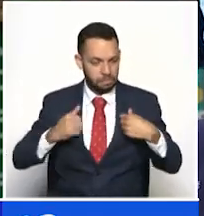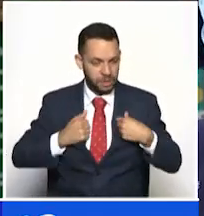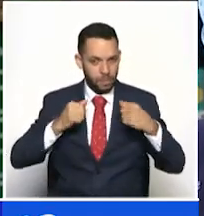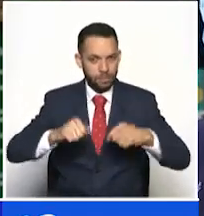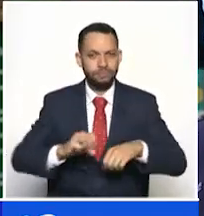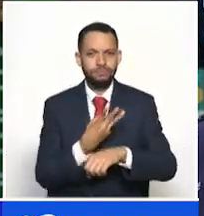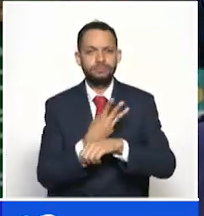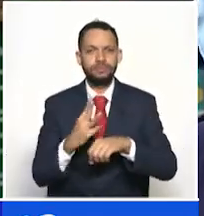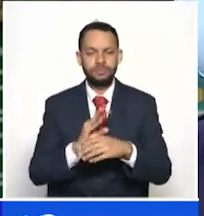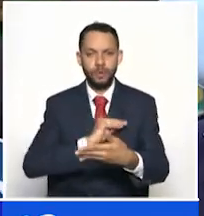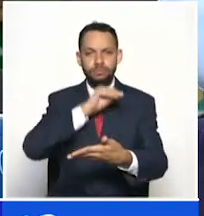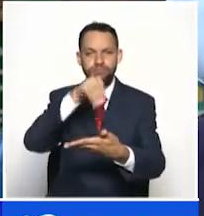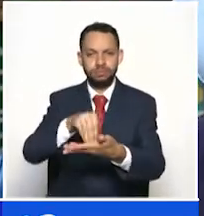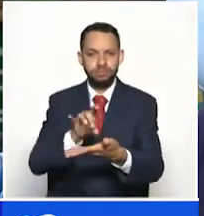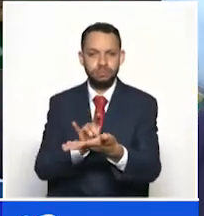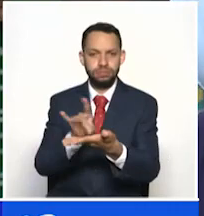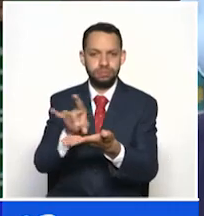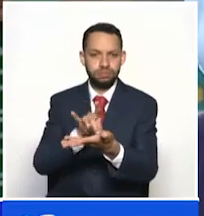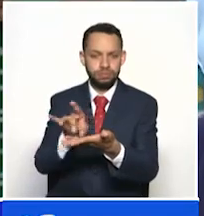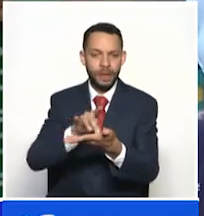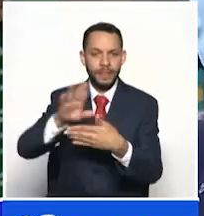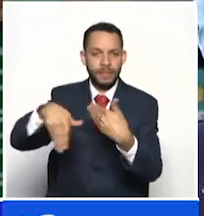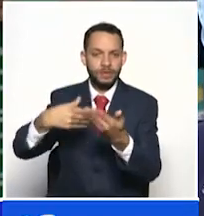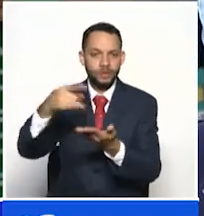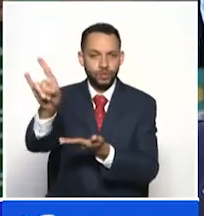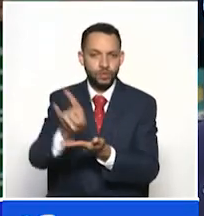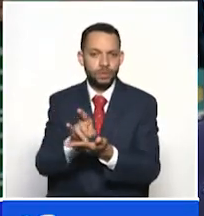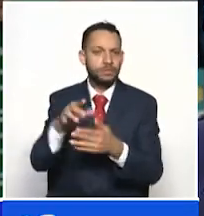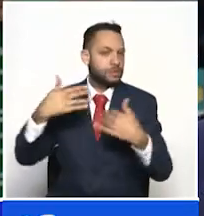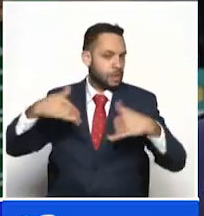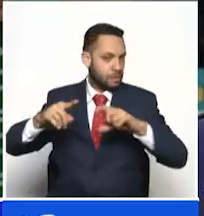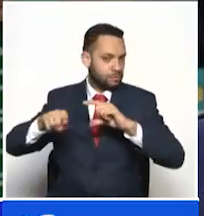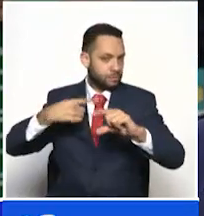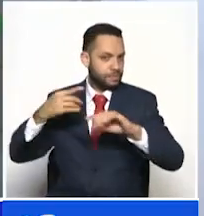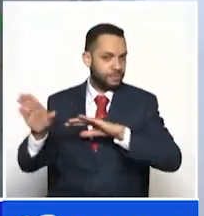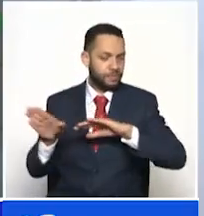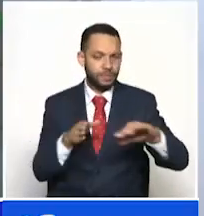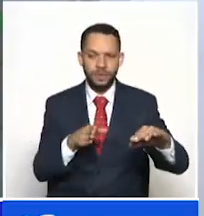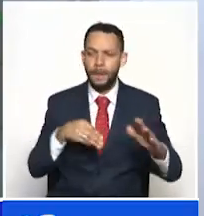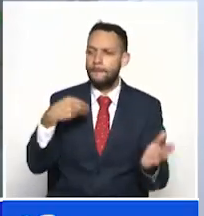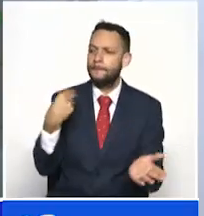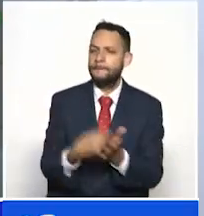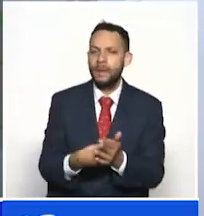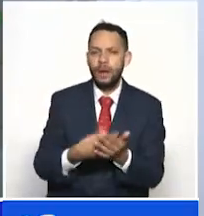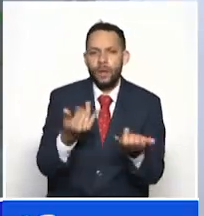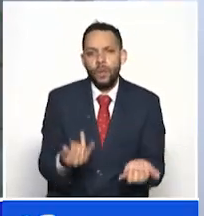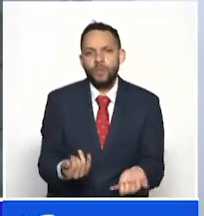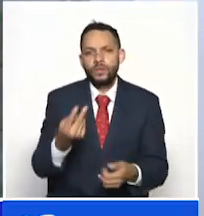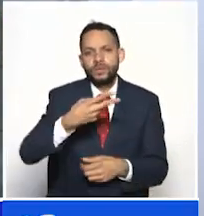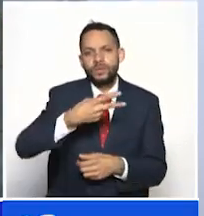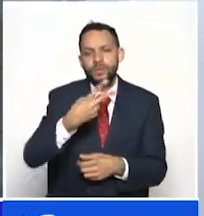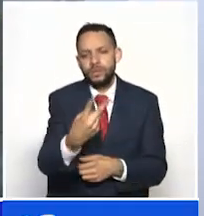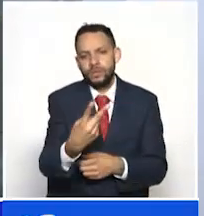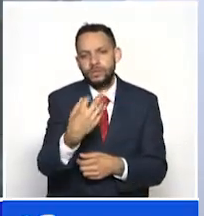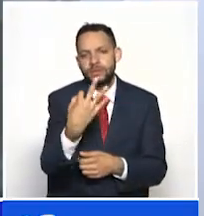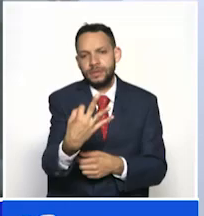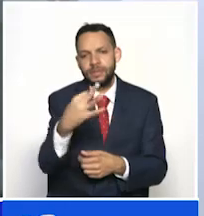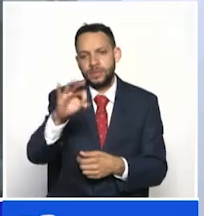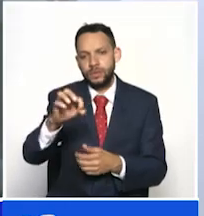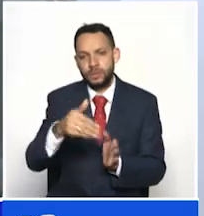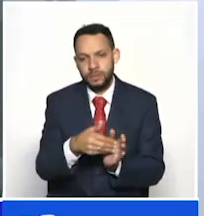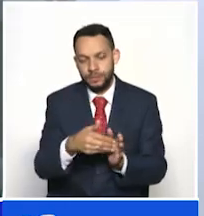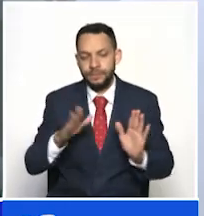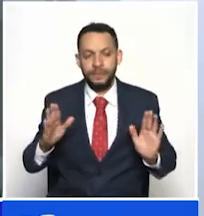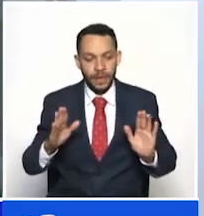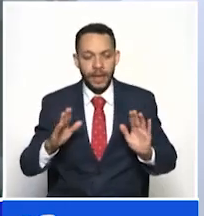en 24 horas le llega un correo. ¿Cuánto está valiendo el pasaporte hoy en día? En este momento está valiendo 238.800. Bueno, ustedes están me invitando pues a todos